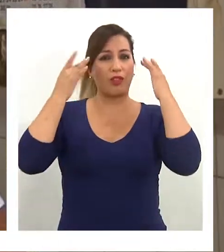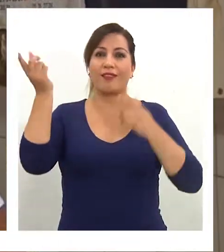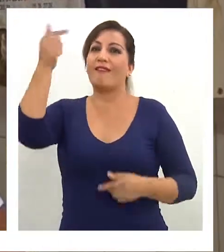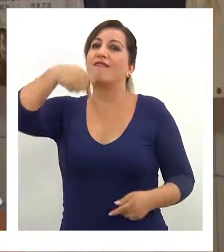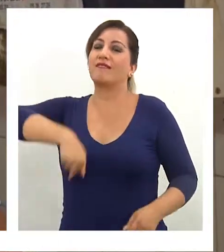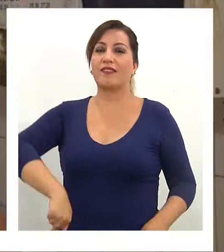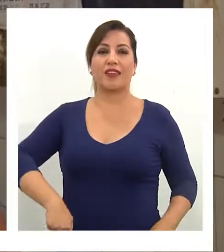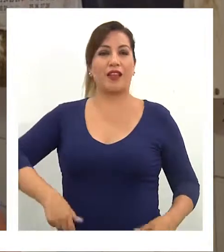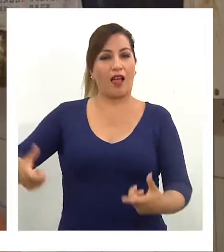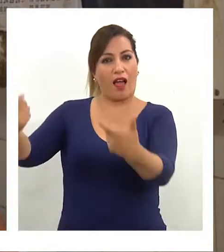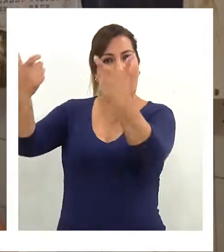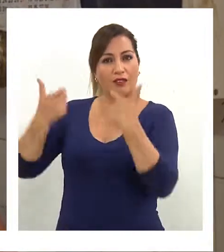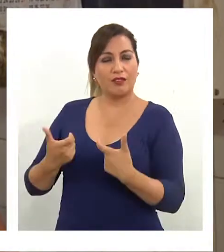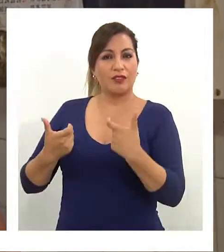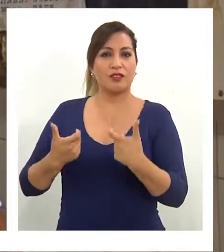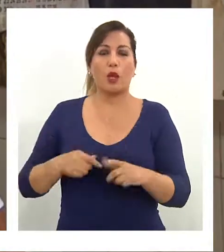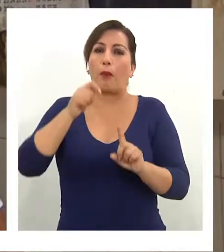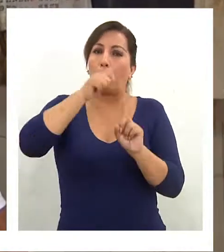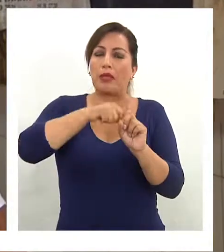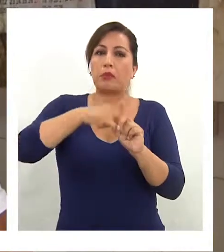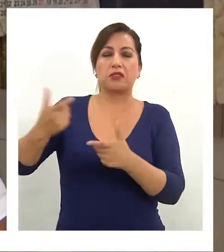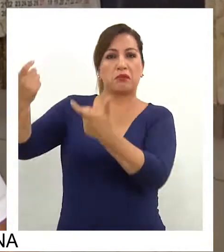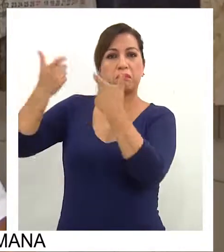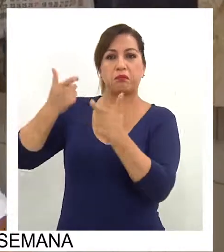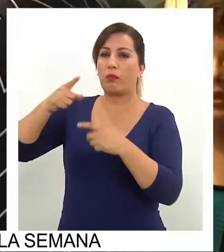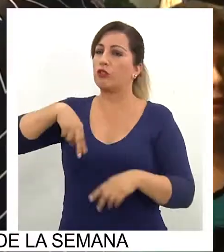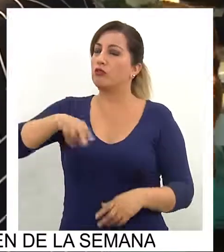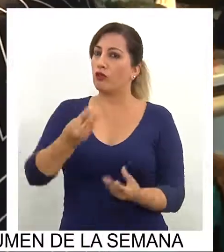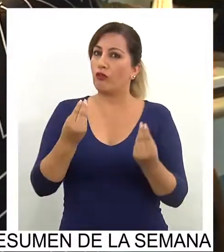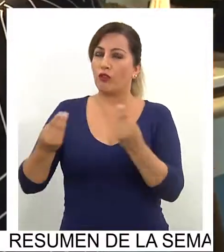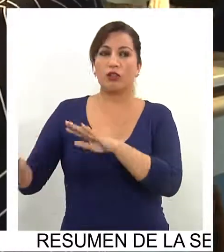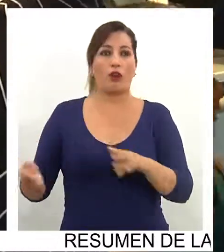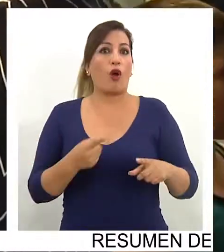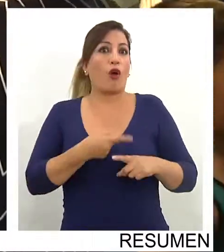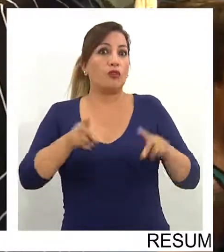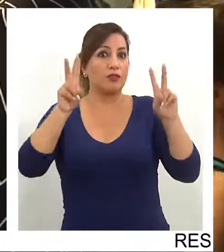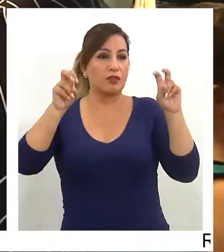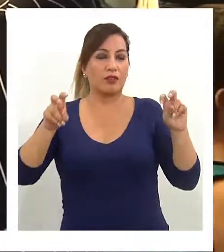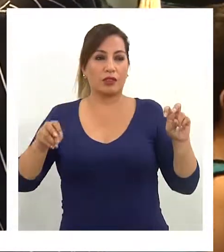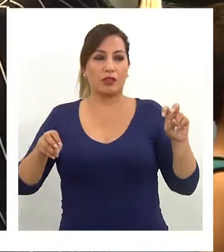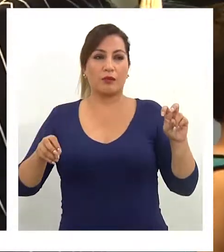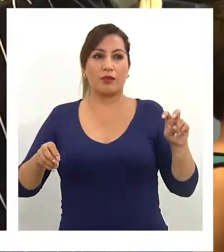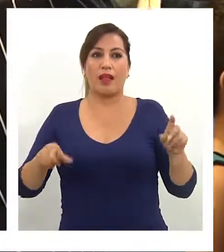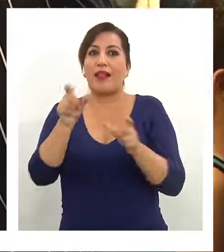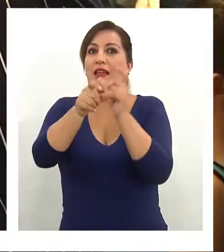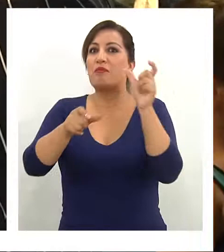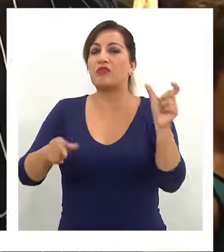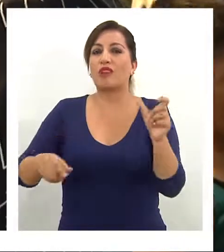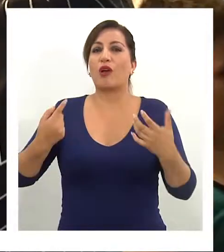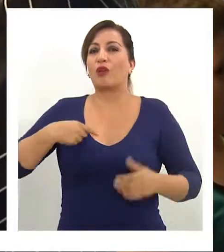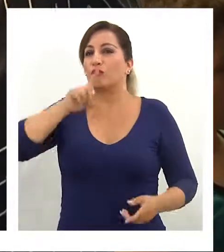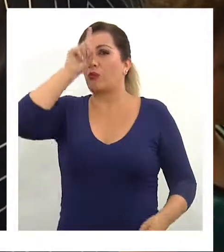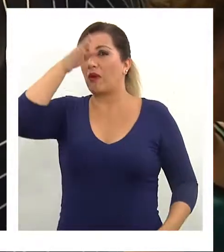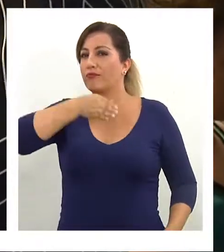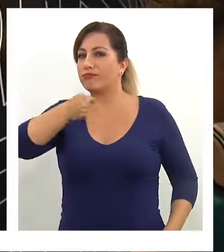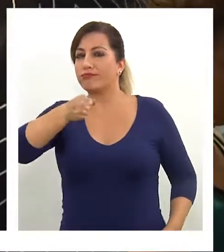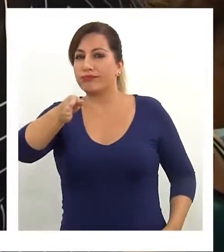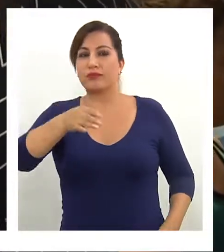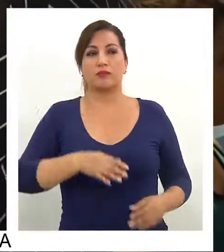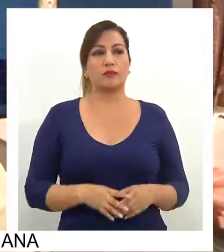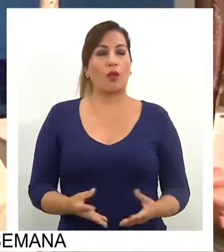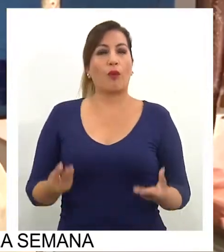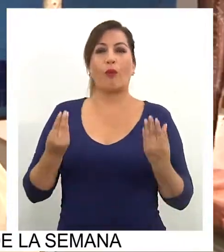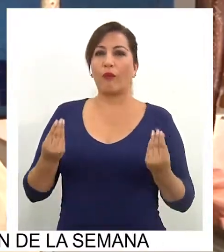que vengan a fresquerizar todos los meses, para los otros bueno. Otra faceta del tema son los habituales clientes del sector pesquero.